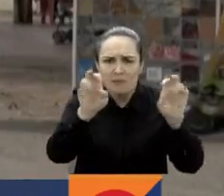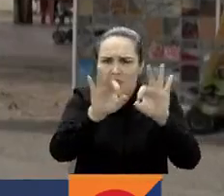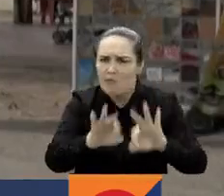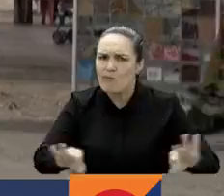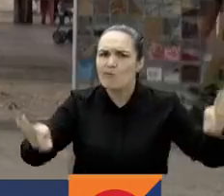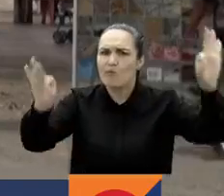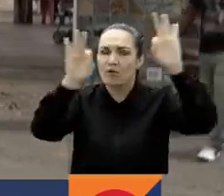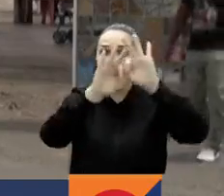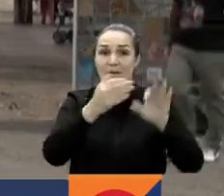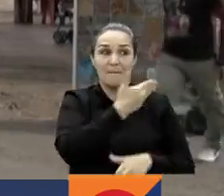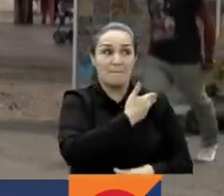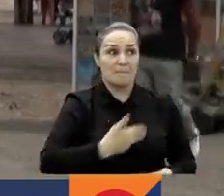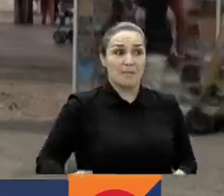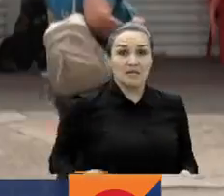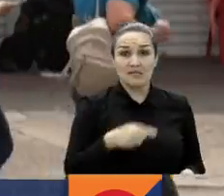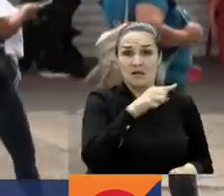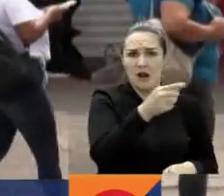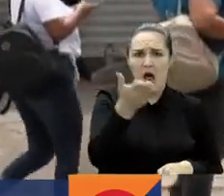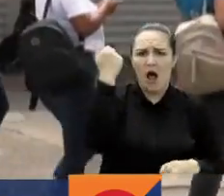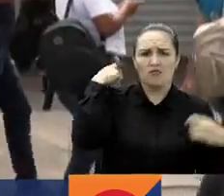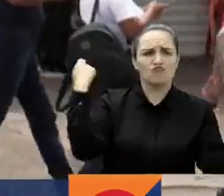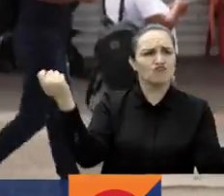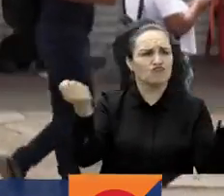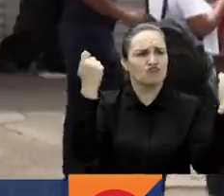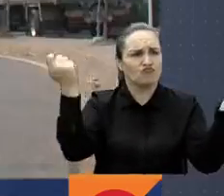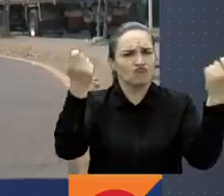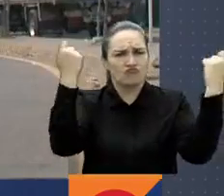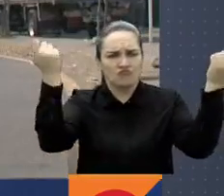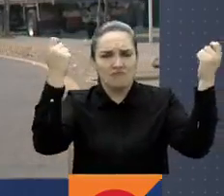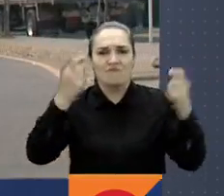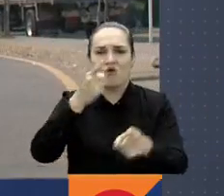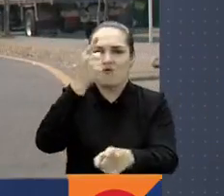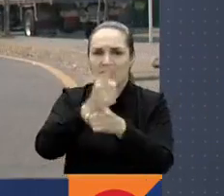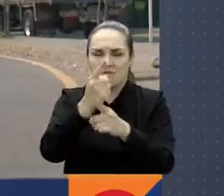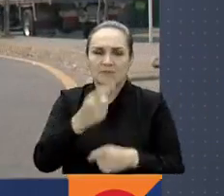el presidente electo había manejado durante su campaña presidencial.